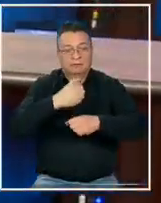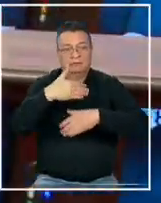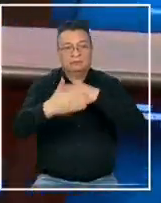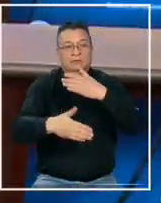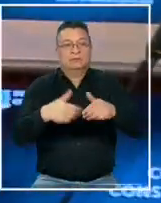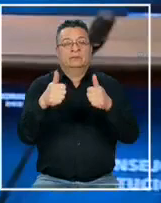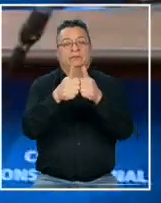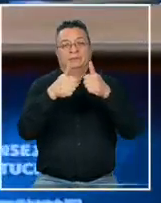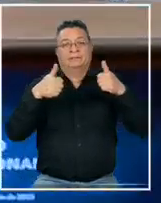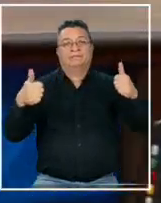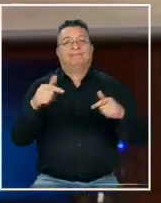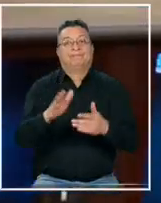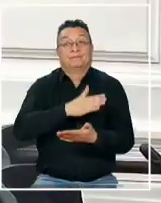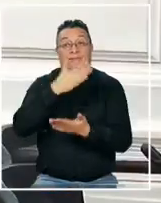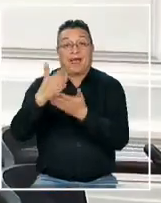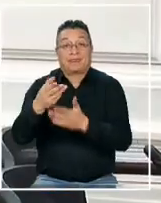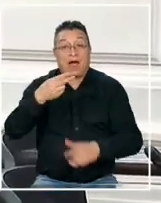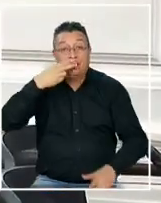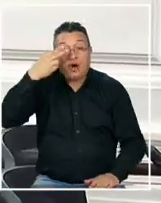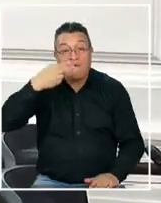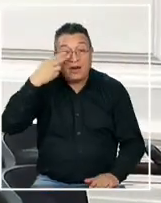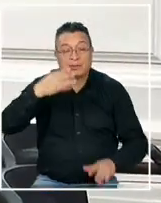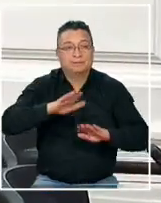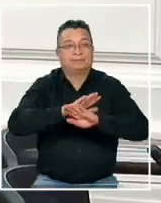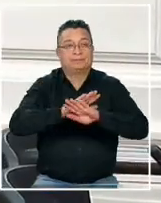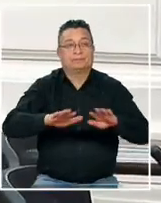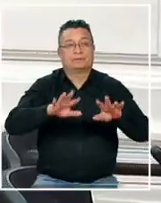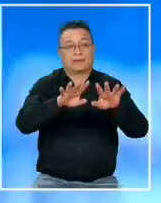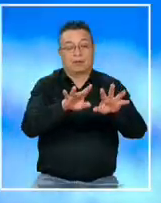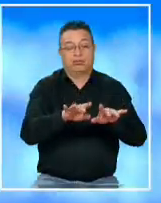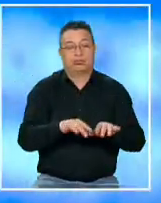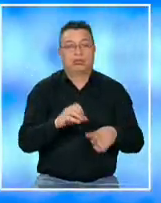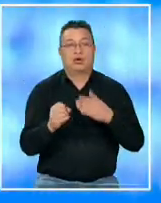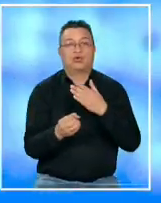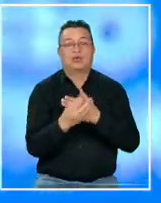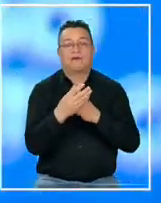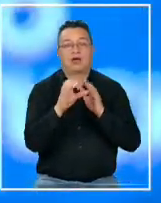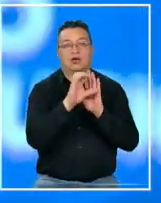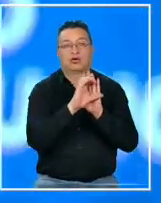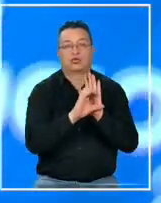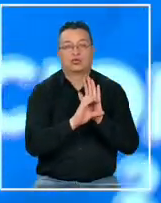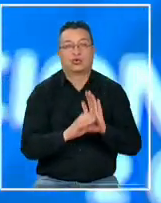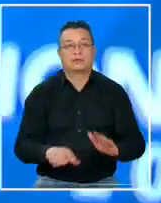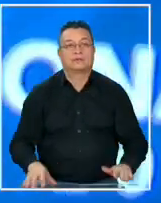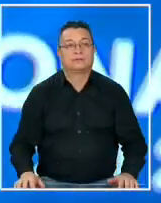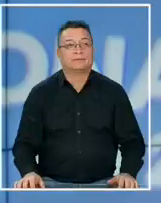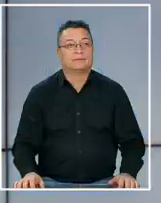de los consejeros que hasta noviembre tienen plazo para redactar una propuesta de nueva constitución.